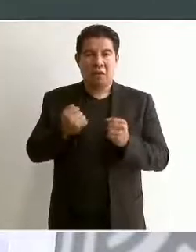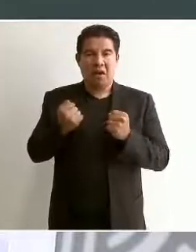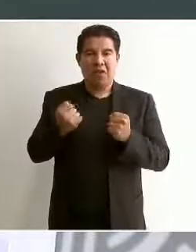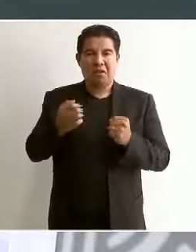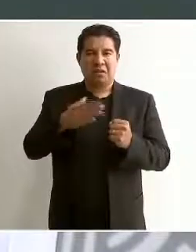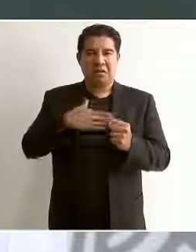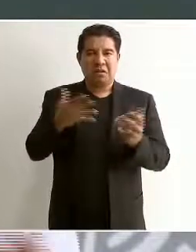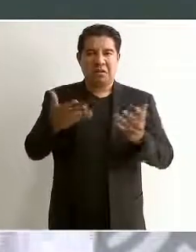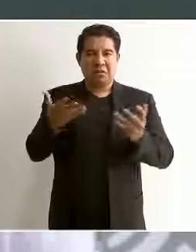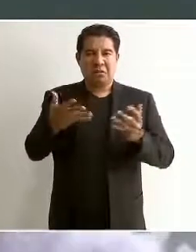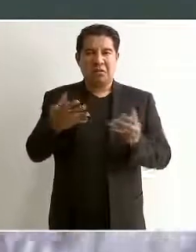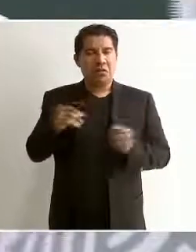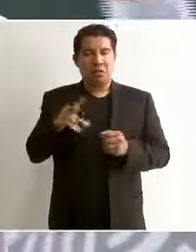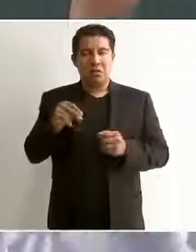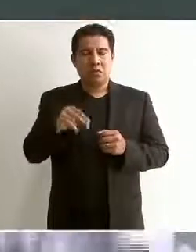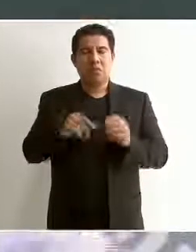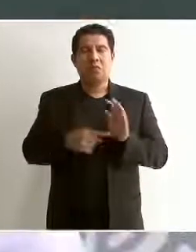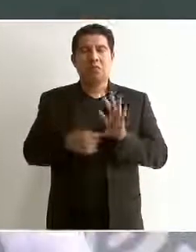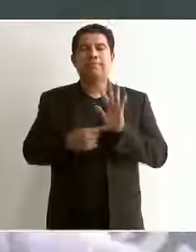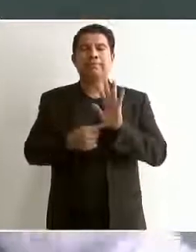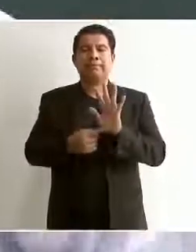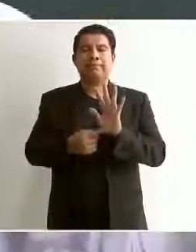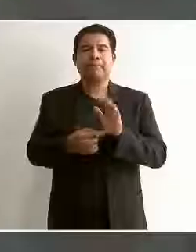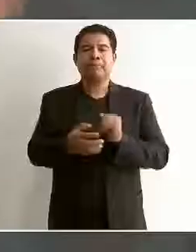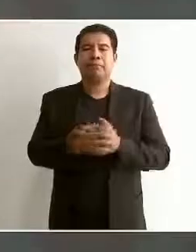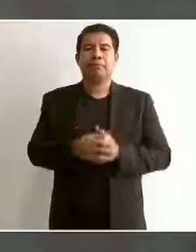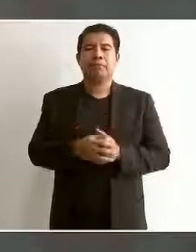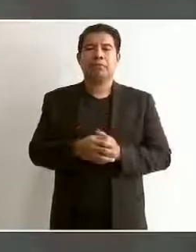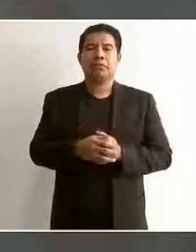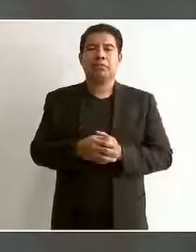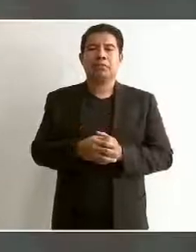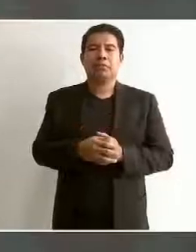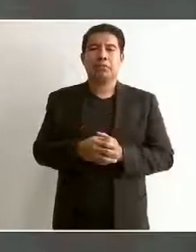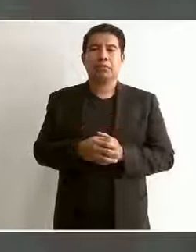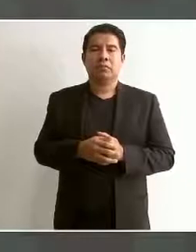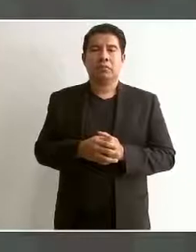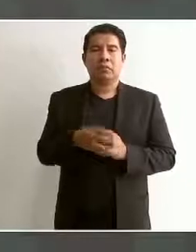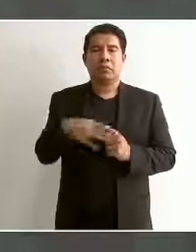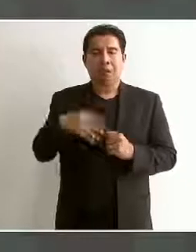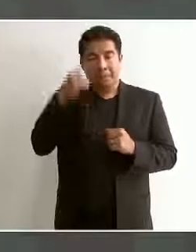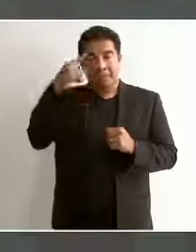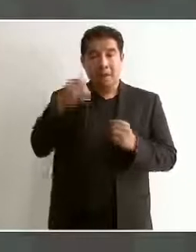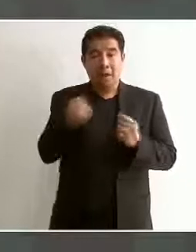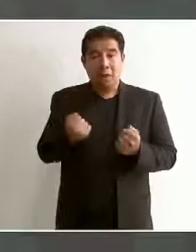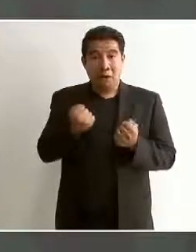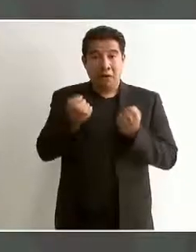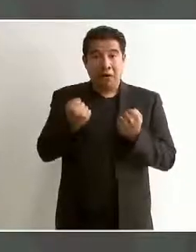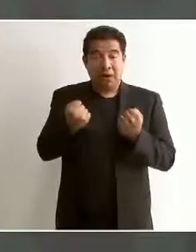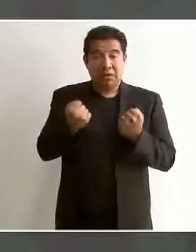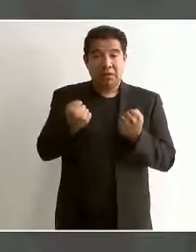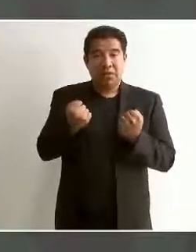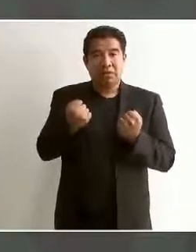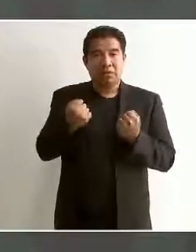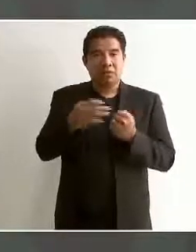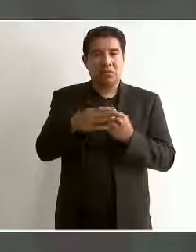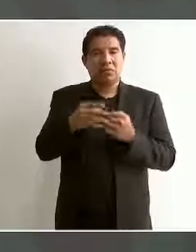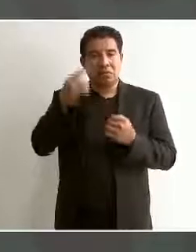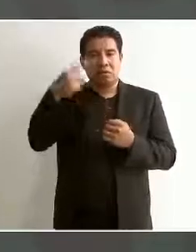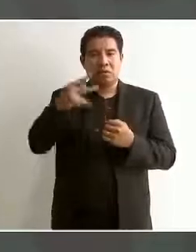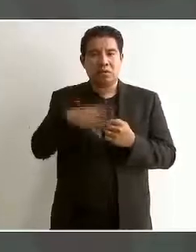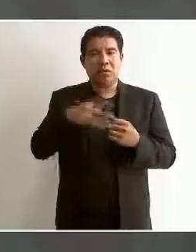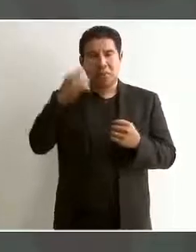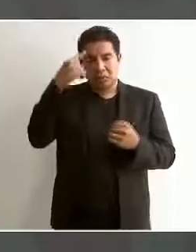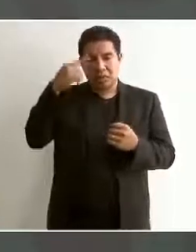y es que se fortalezca esa